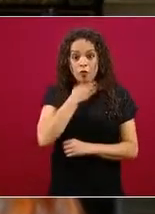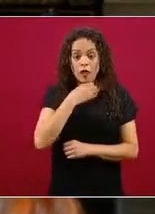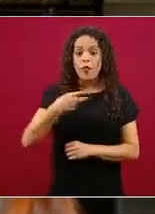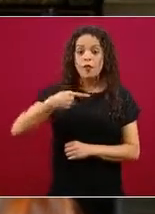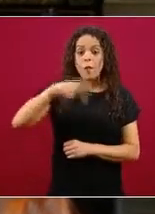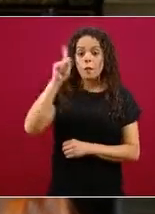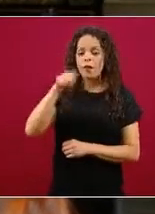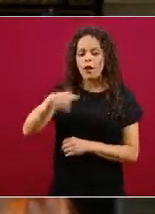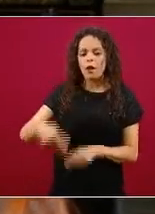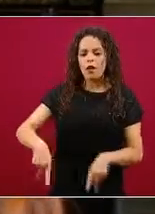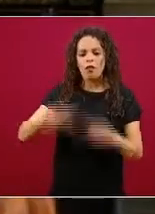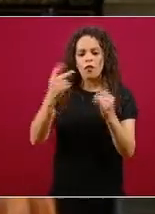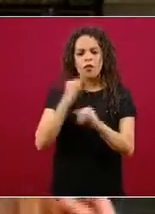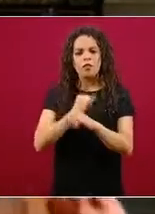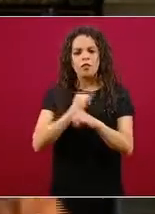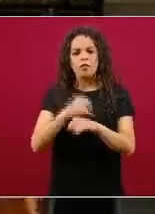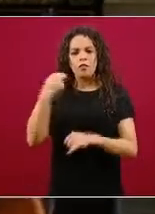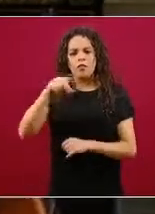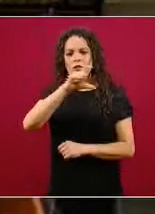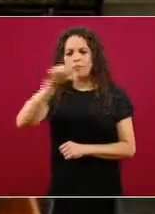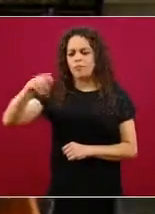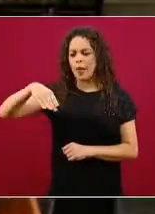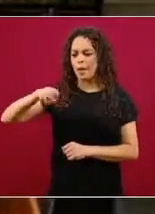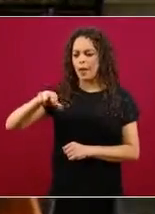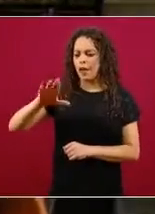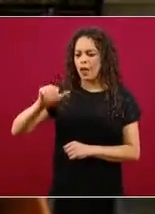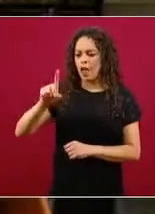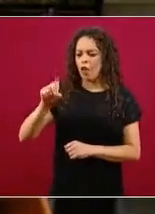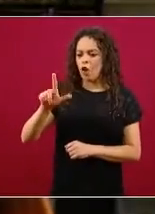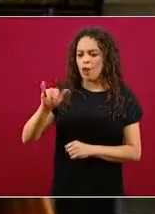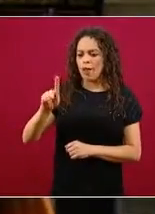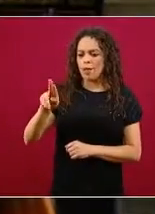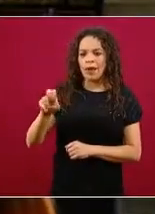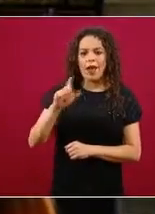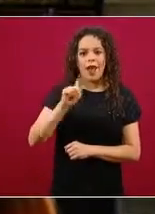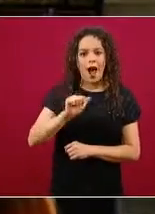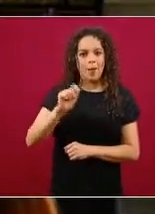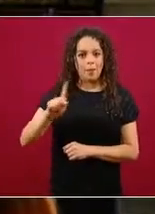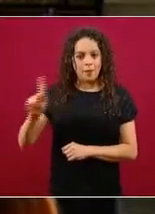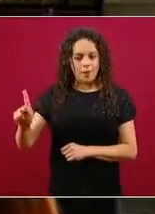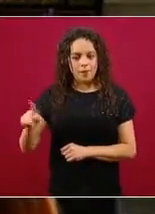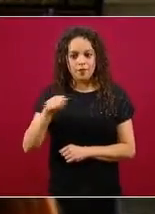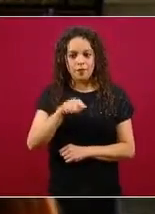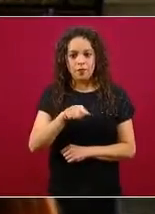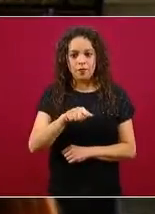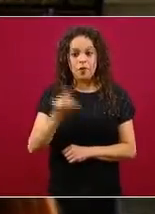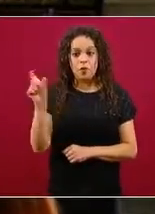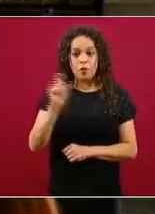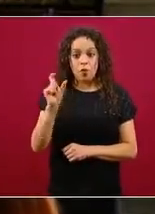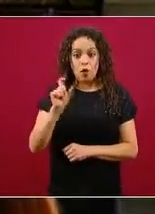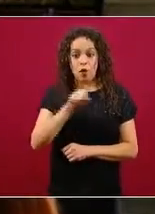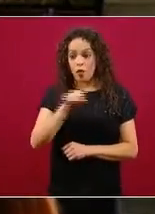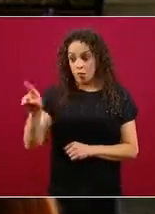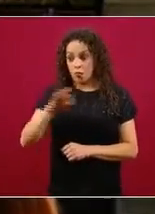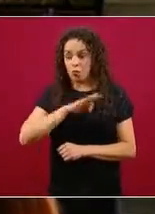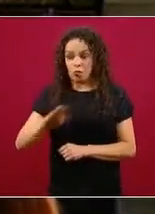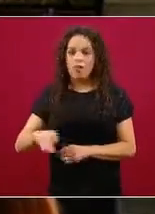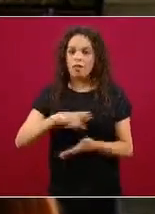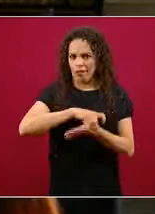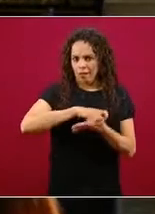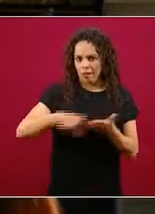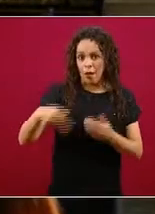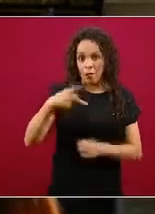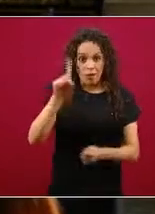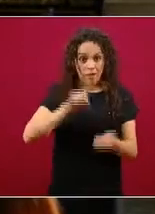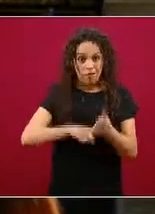farmacia. Entonces, pues decían, los que han podido pues lo compran, pero no ha sido fácil porque se ha